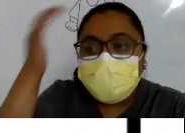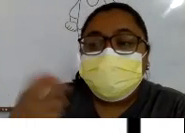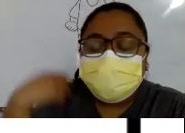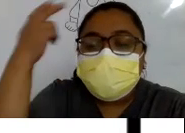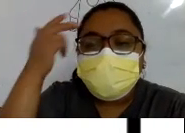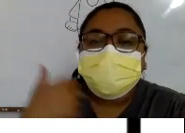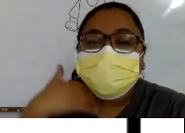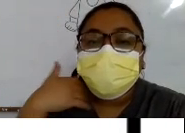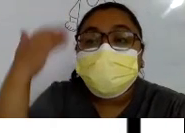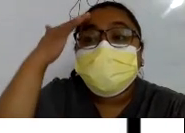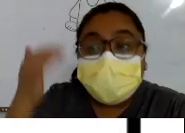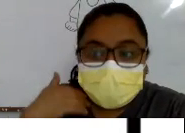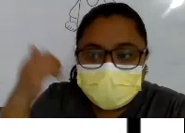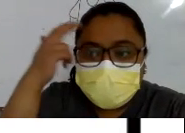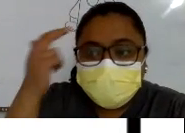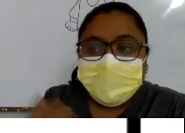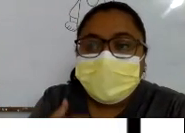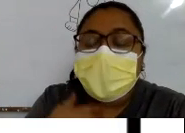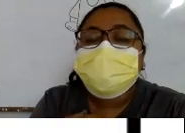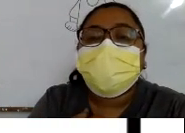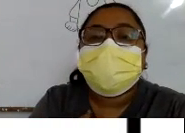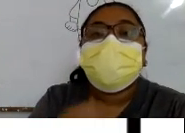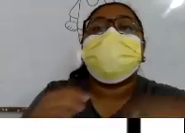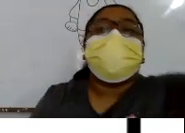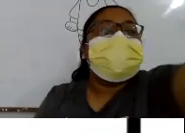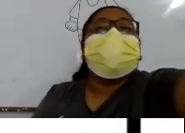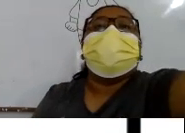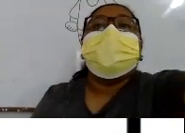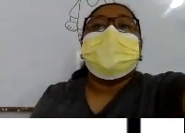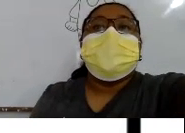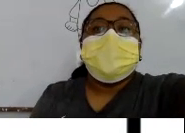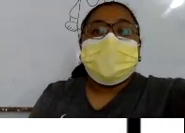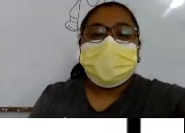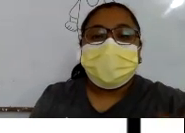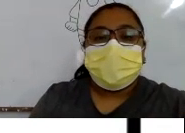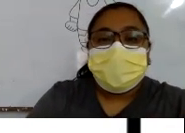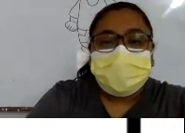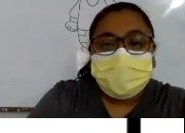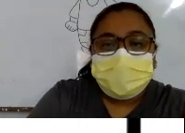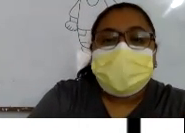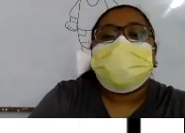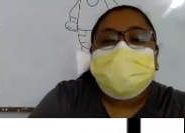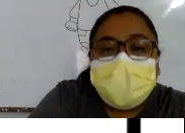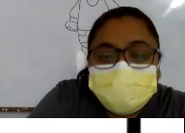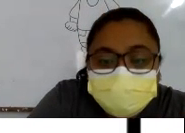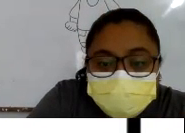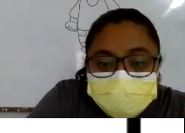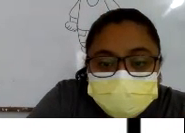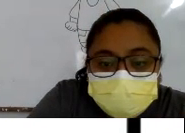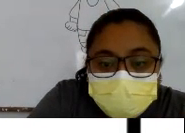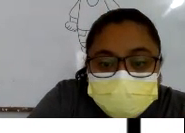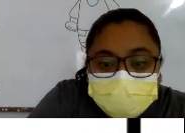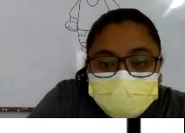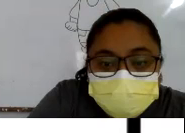zumo ¿Cuáles serán Las partes Del cuerpo De la cara Que le hace falta Al niño? Pestañas Las pestañas